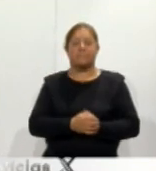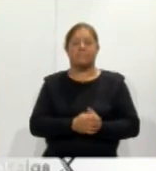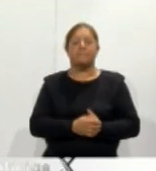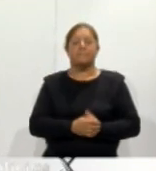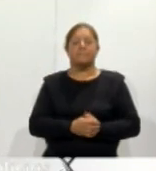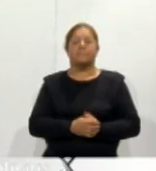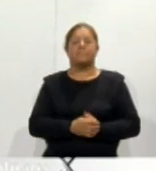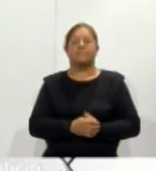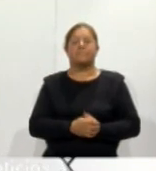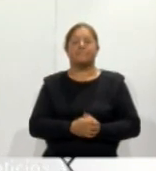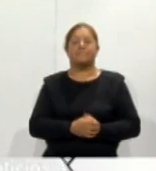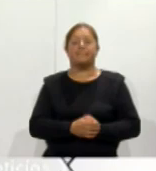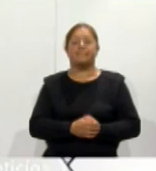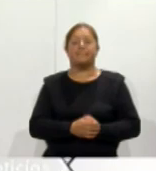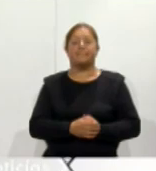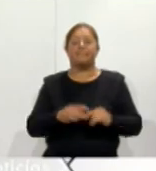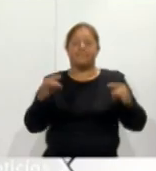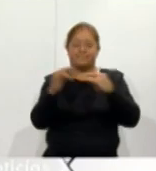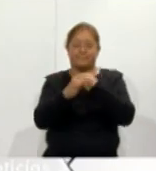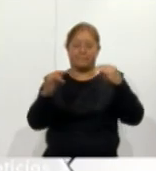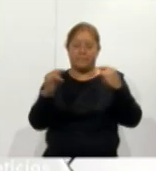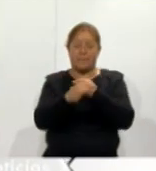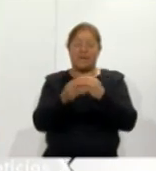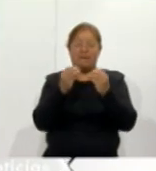más transitadas de nuestro Estado.